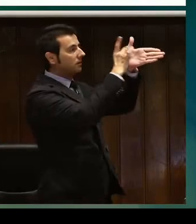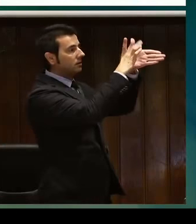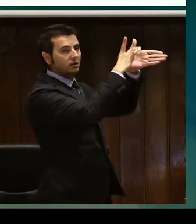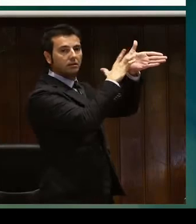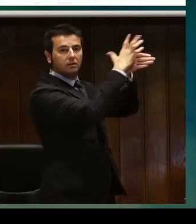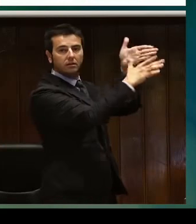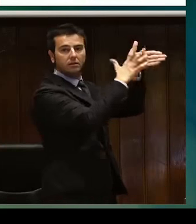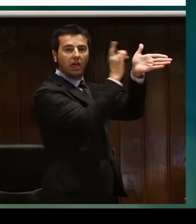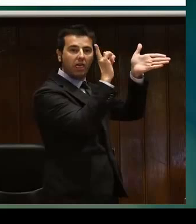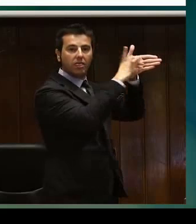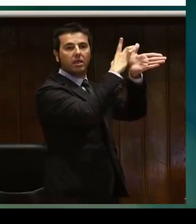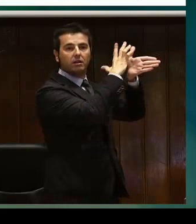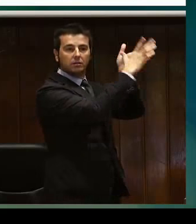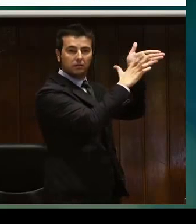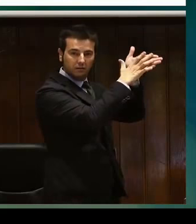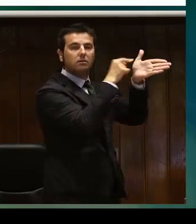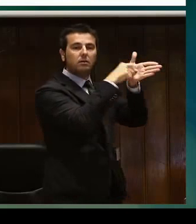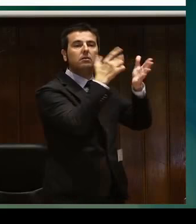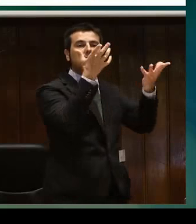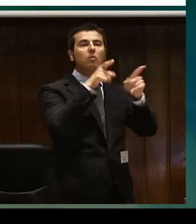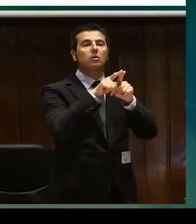El dactils, este es su signo.